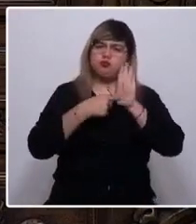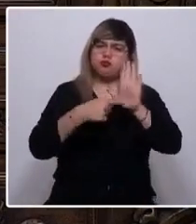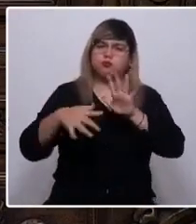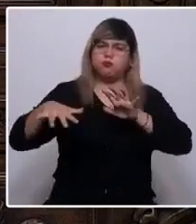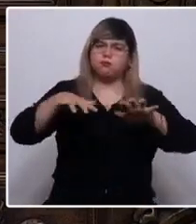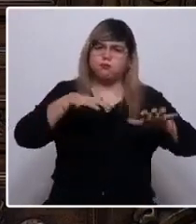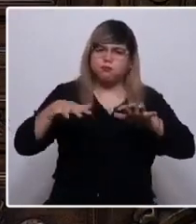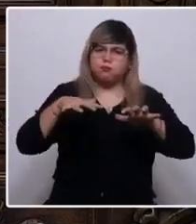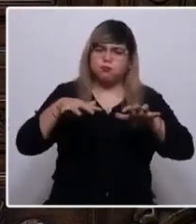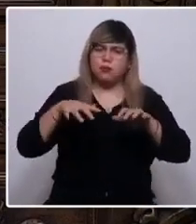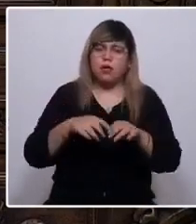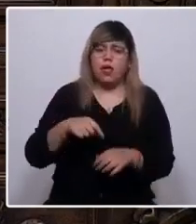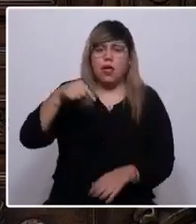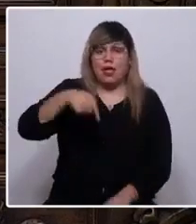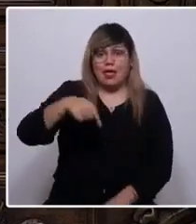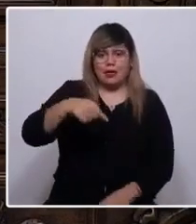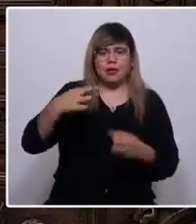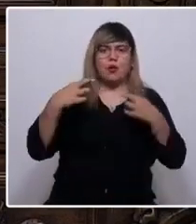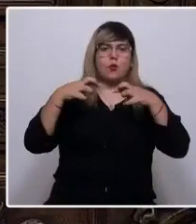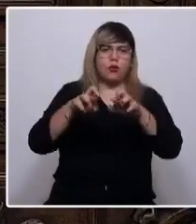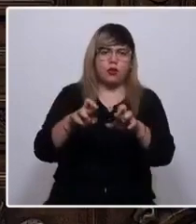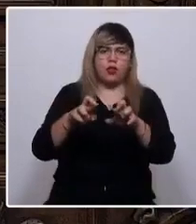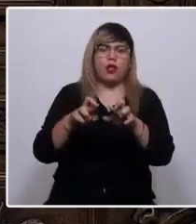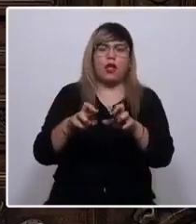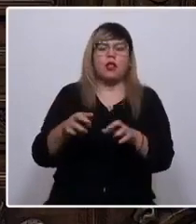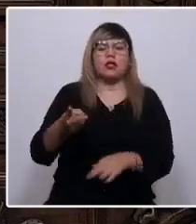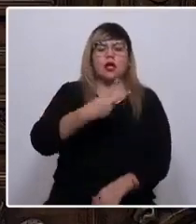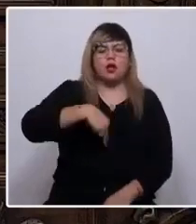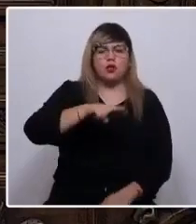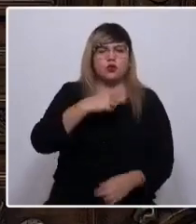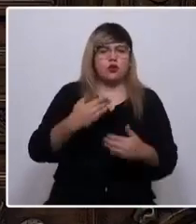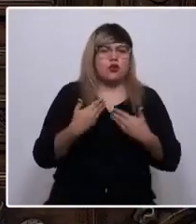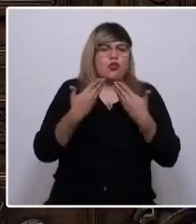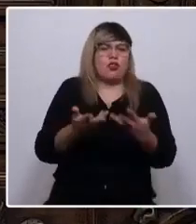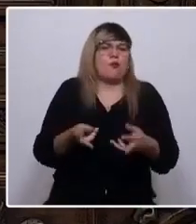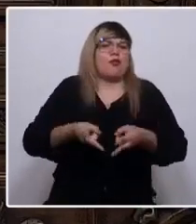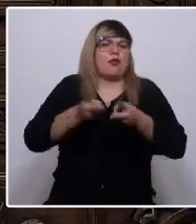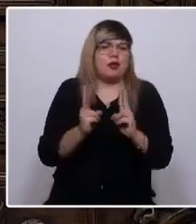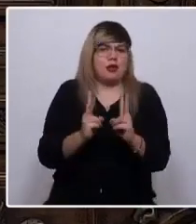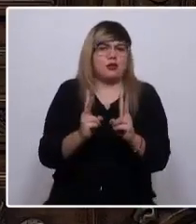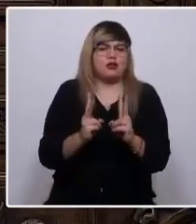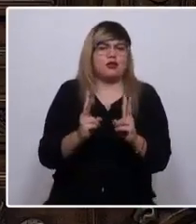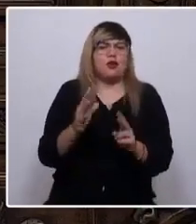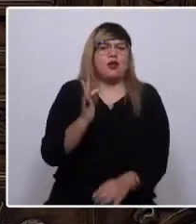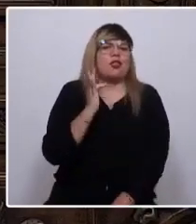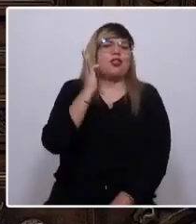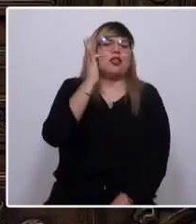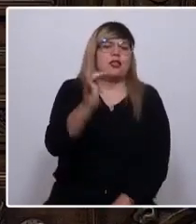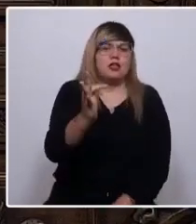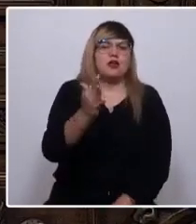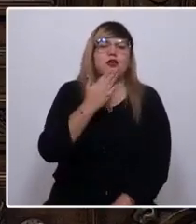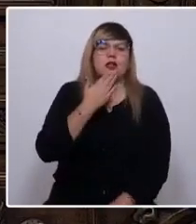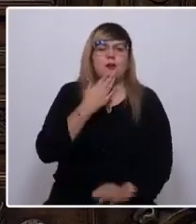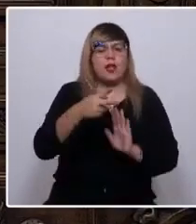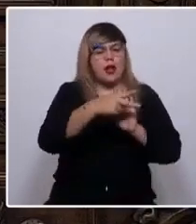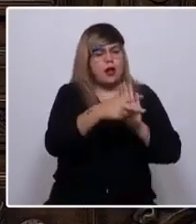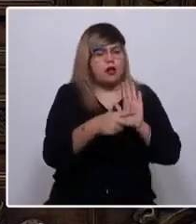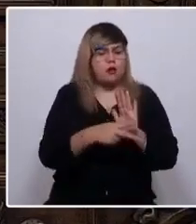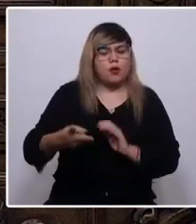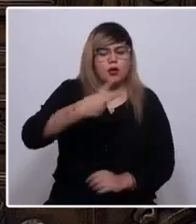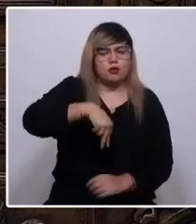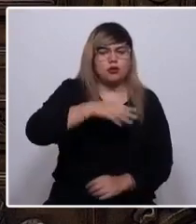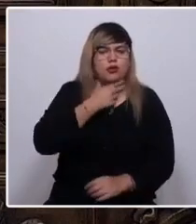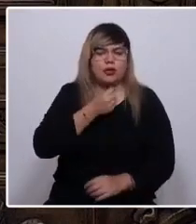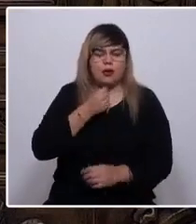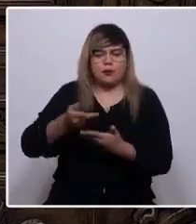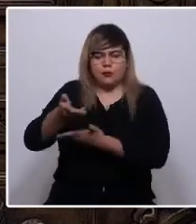Que sea esta la oportunidad en la que consagremos el derecho de darnos el destino y las normas que decidamos. Que